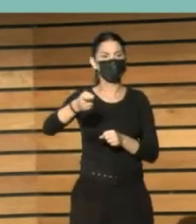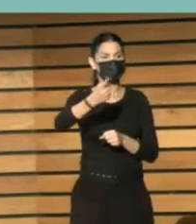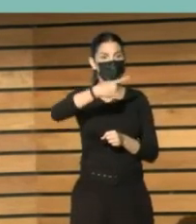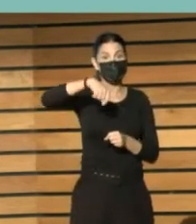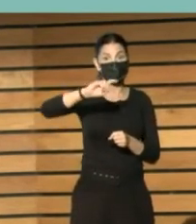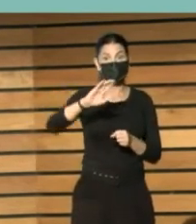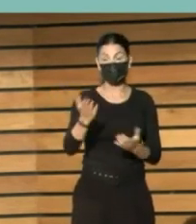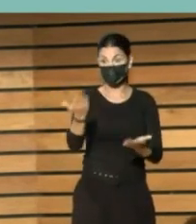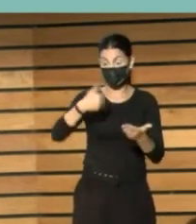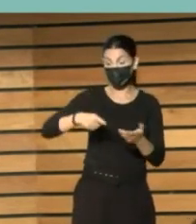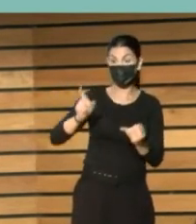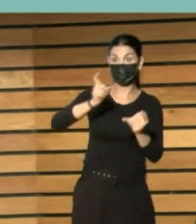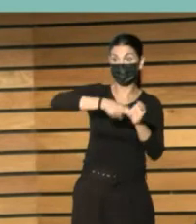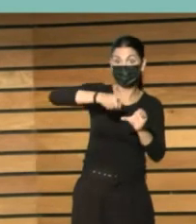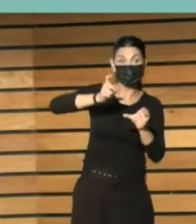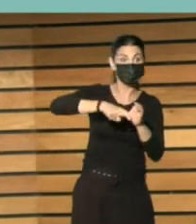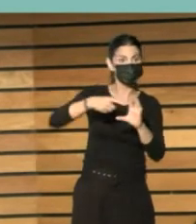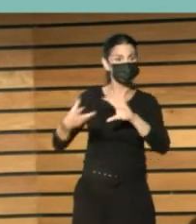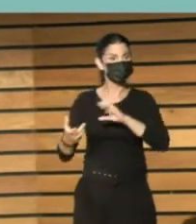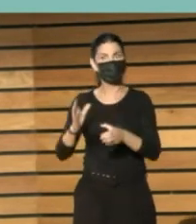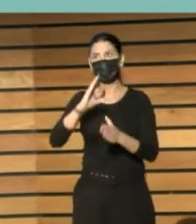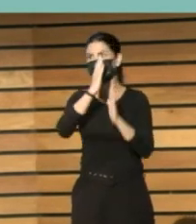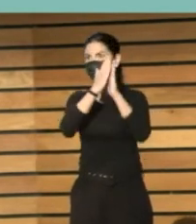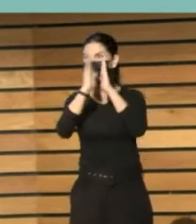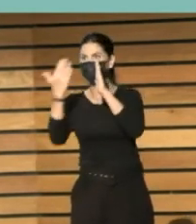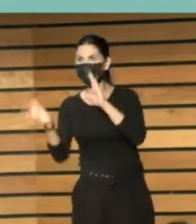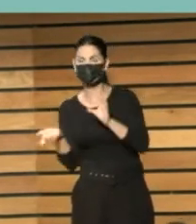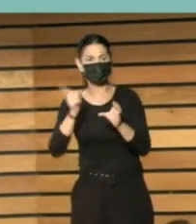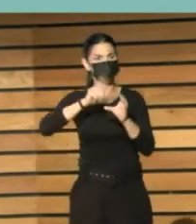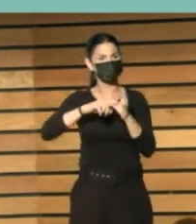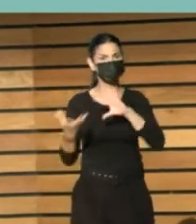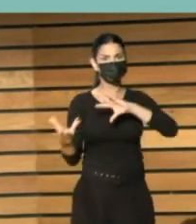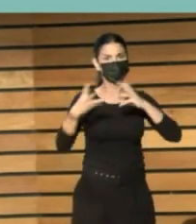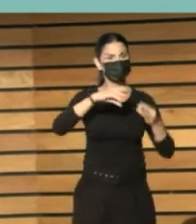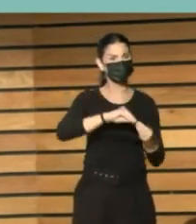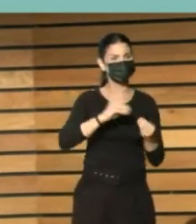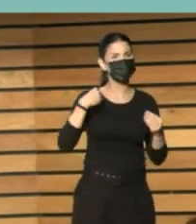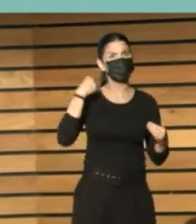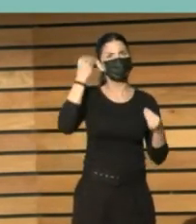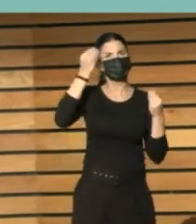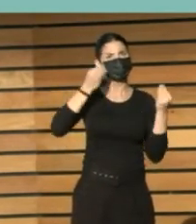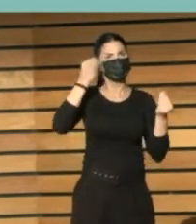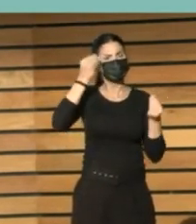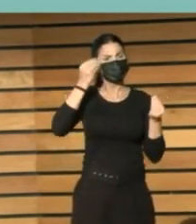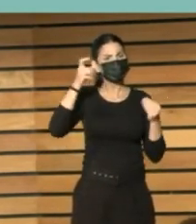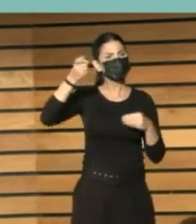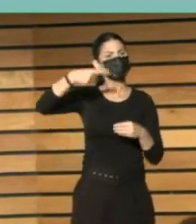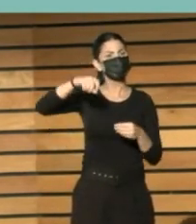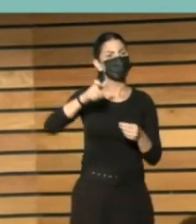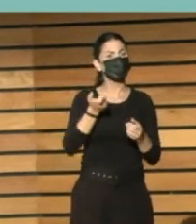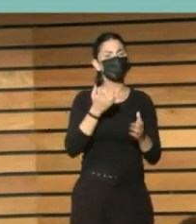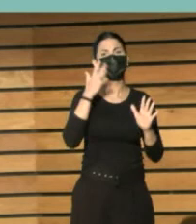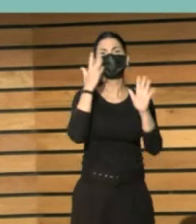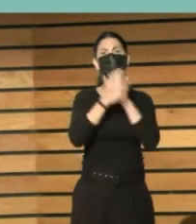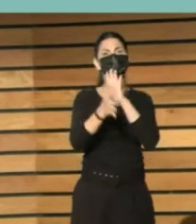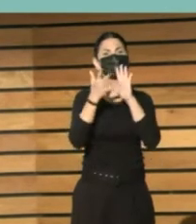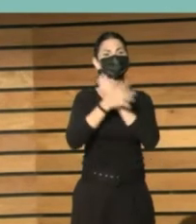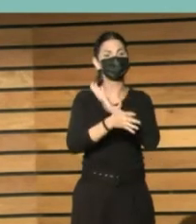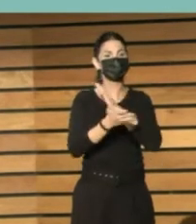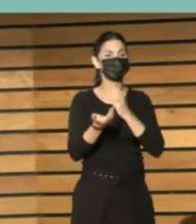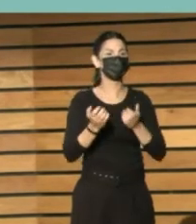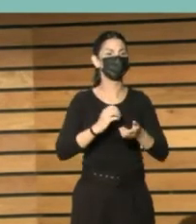participen en la transformación de nuestras bibliotecas. Yo me he atrevido a pensar que los ecos de sus palabras escriben nuestro mañana.